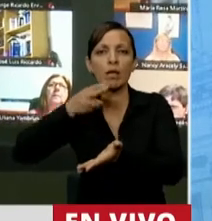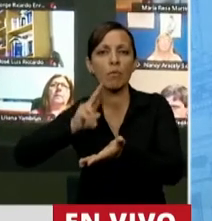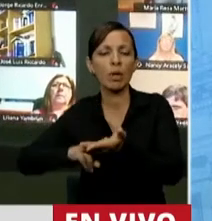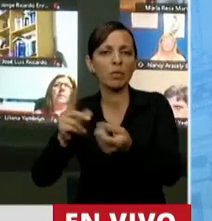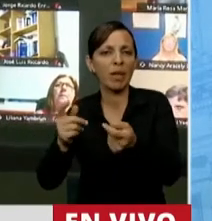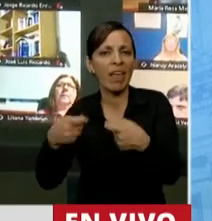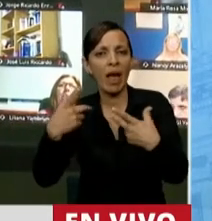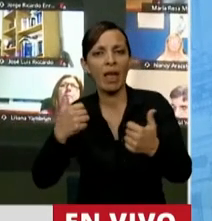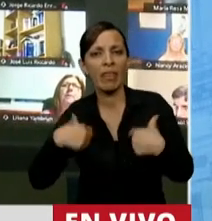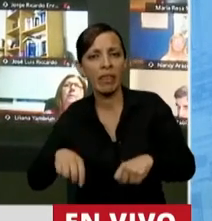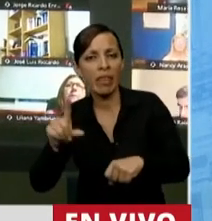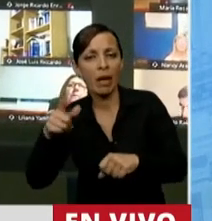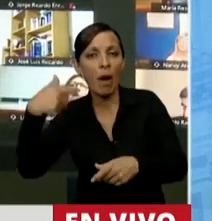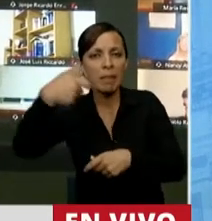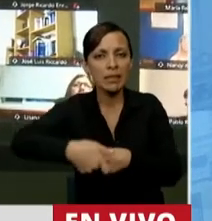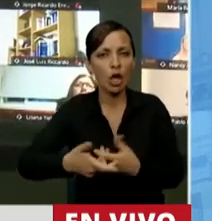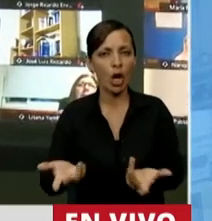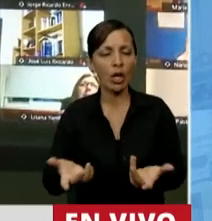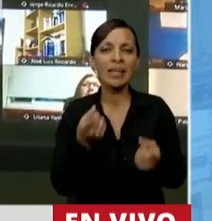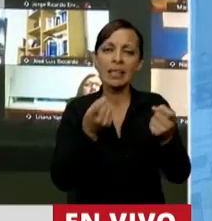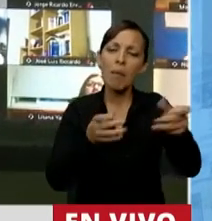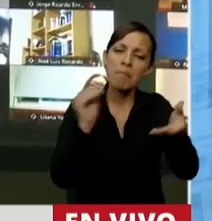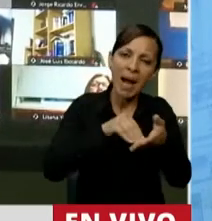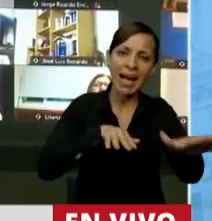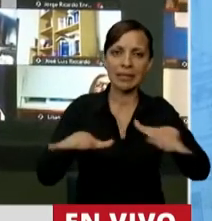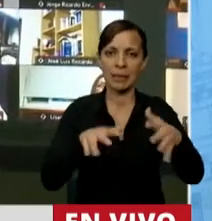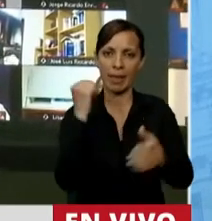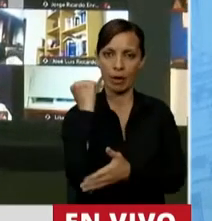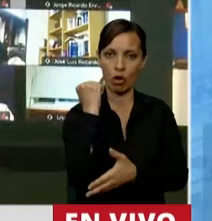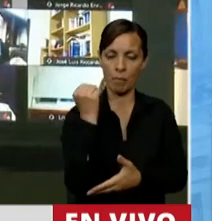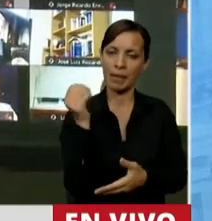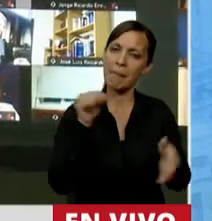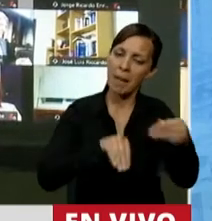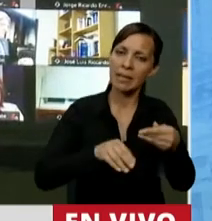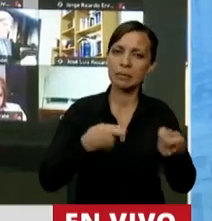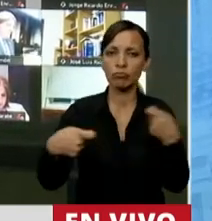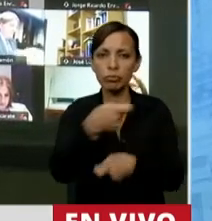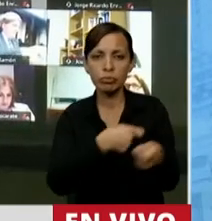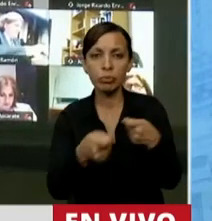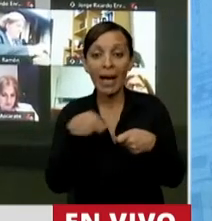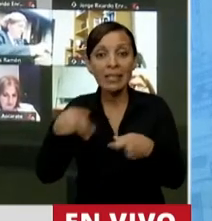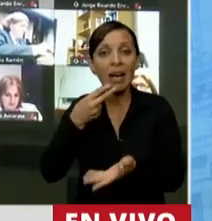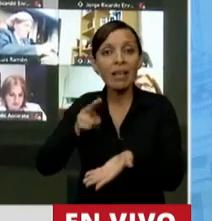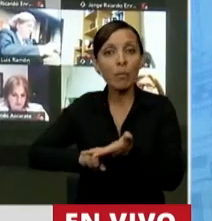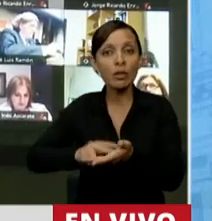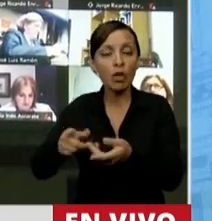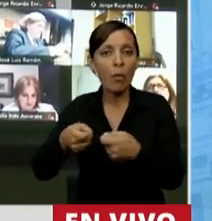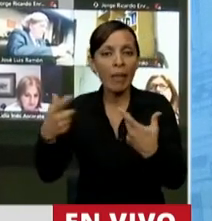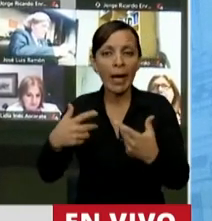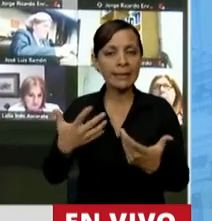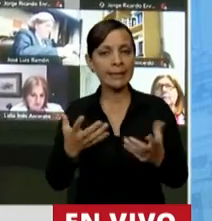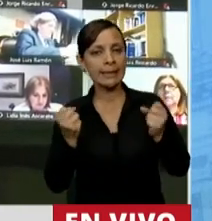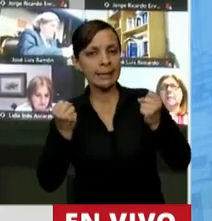desalientan la inversión. Necesitamos mayor actividad económica y este impuesto desalienta la actividad económica.